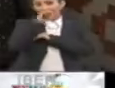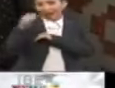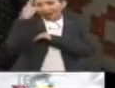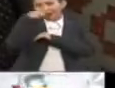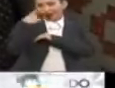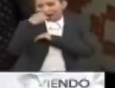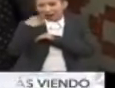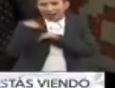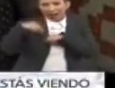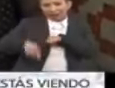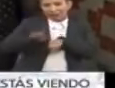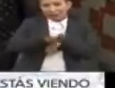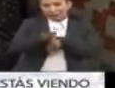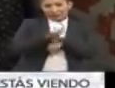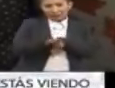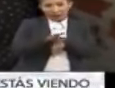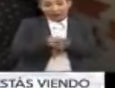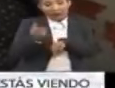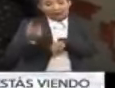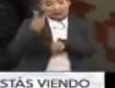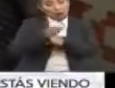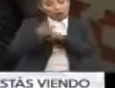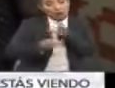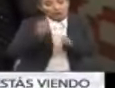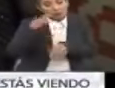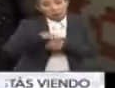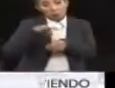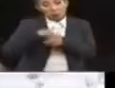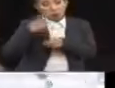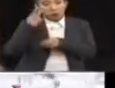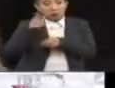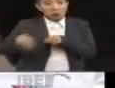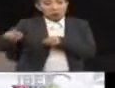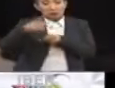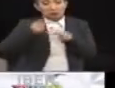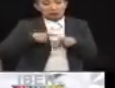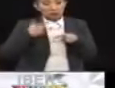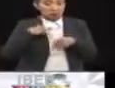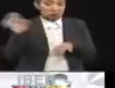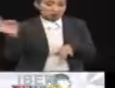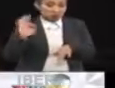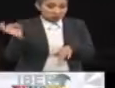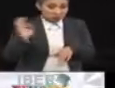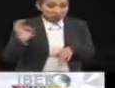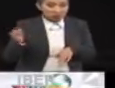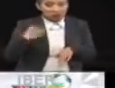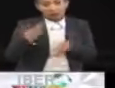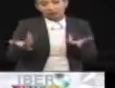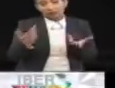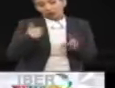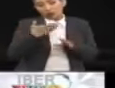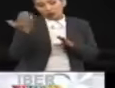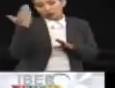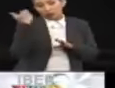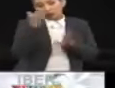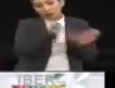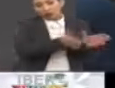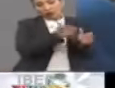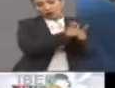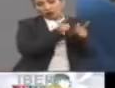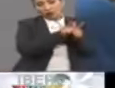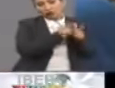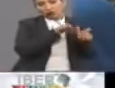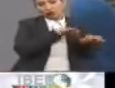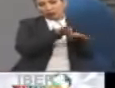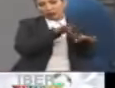ojo, como se dice aquí en Brasil, esa segunda ronda, que muy probablemente, a menos por el lado del Partido de